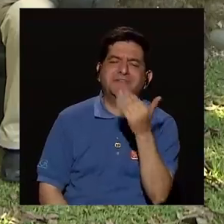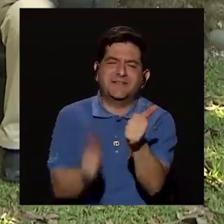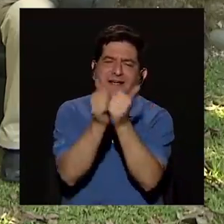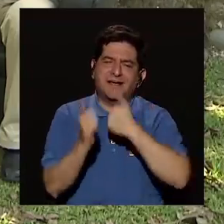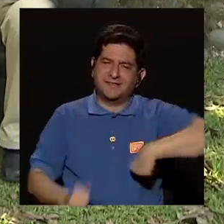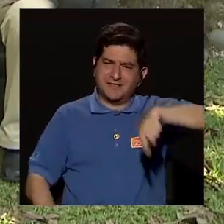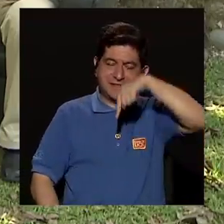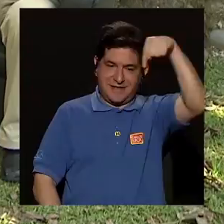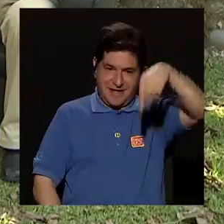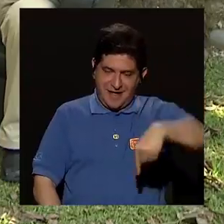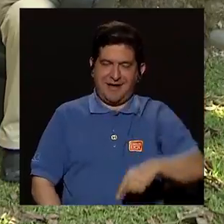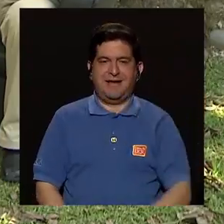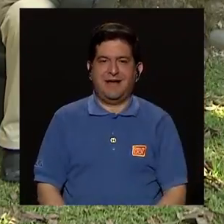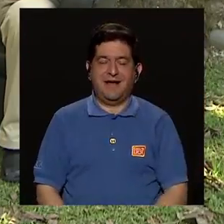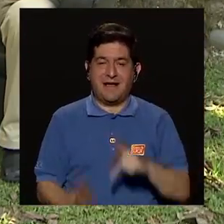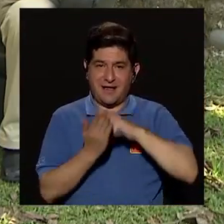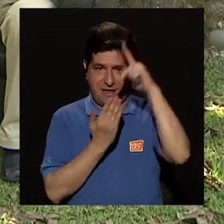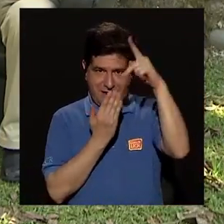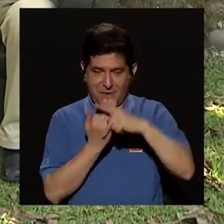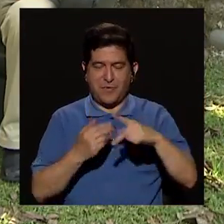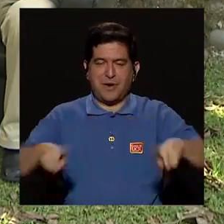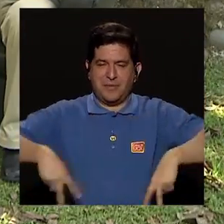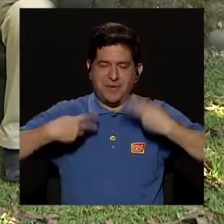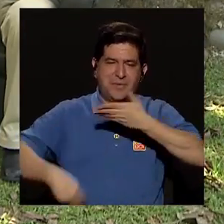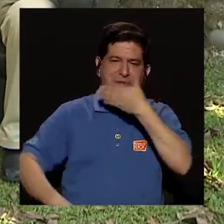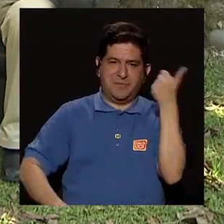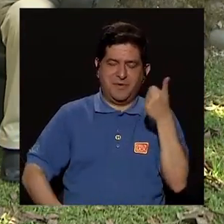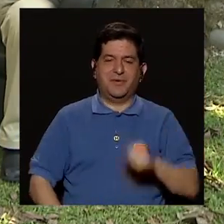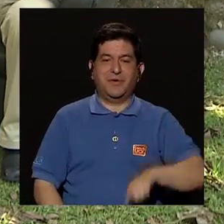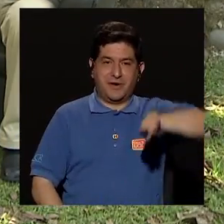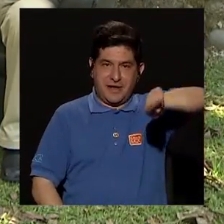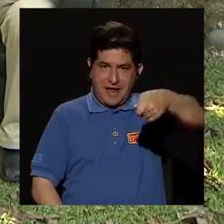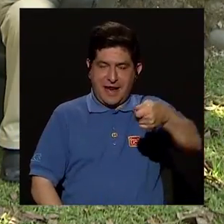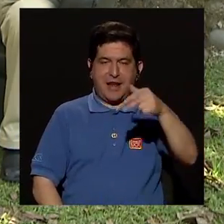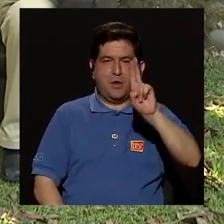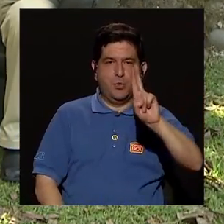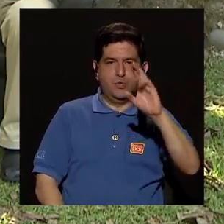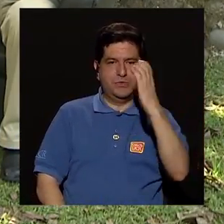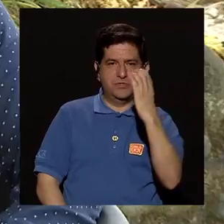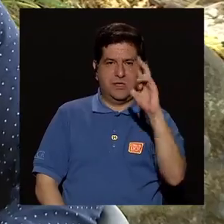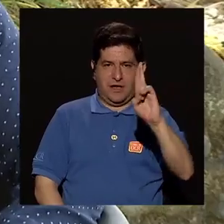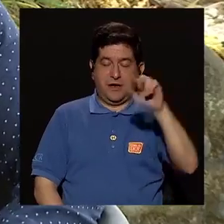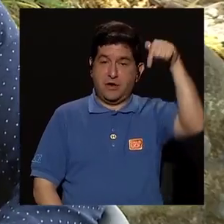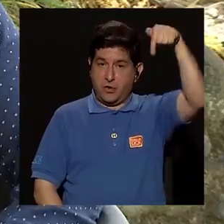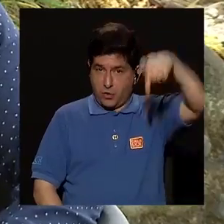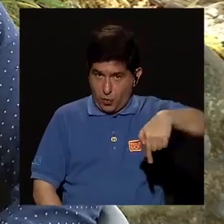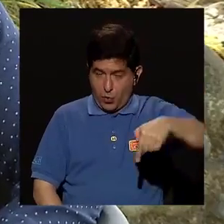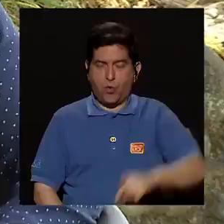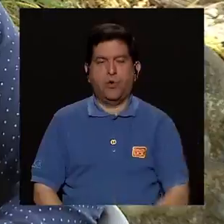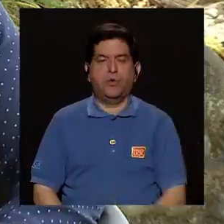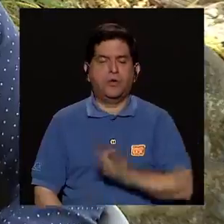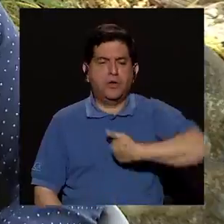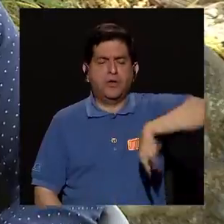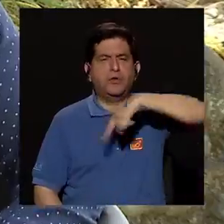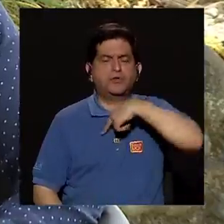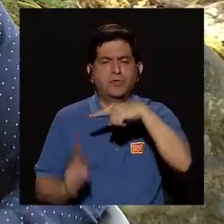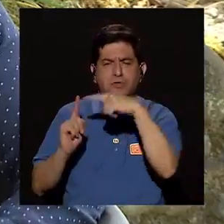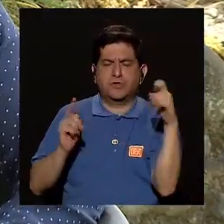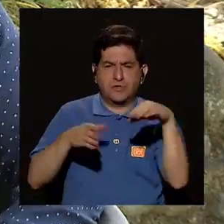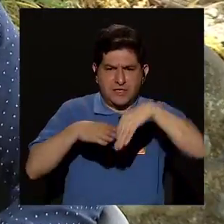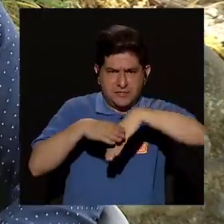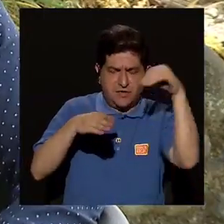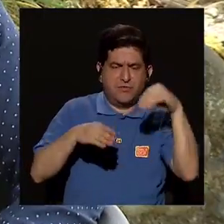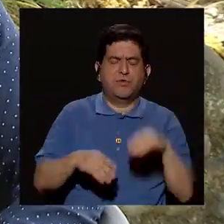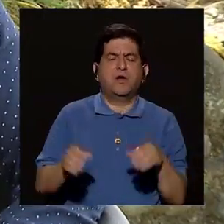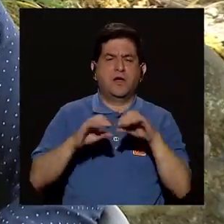gracias por acompañarnos acá en su telerevista Vivir Mejor en su canal UCR. El día de hoy vamos a estar desde las